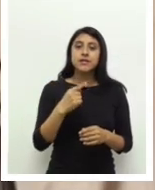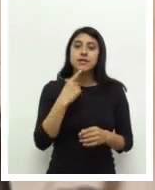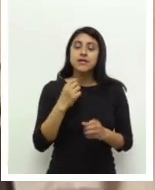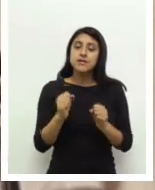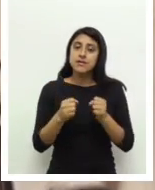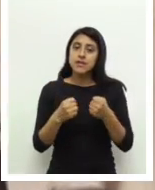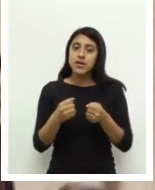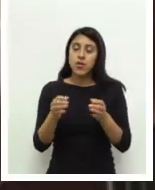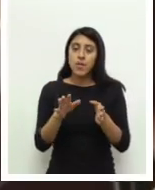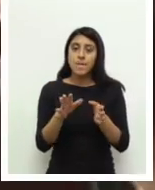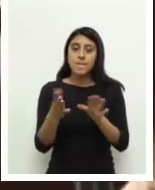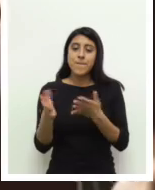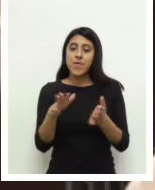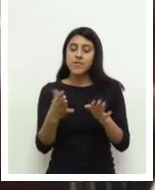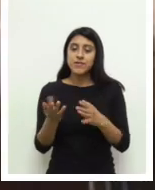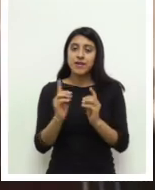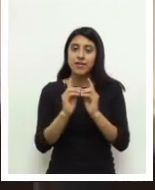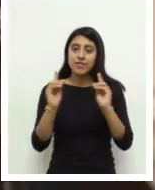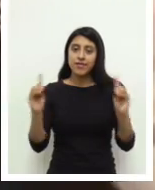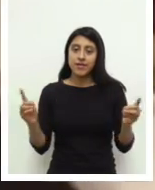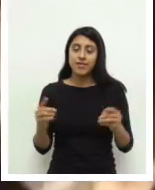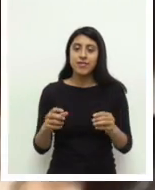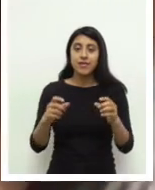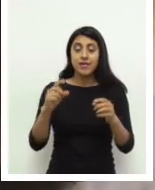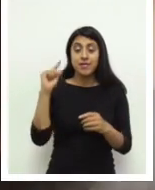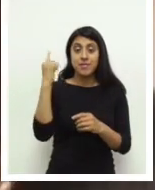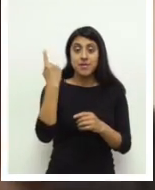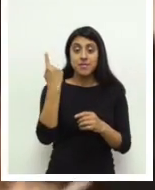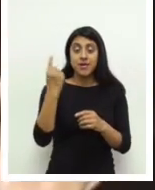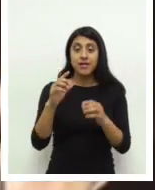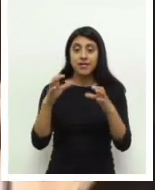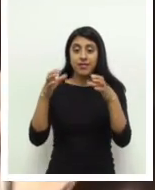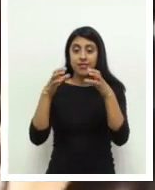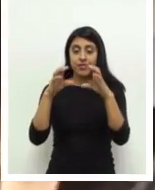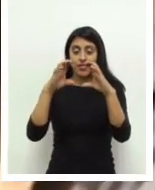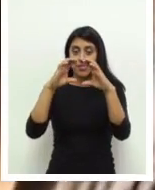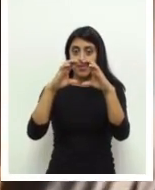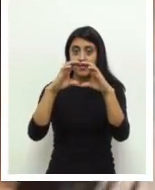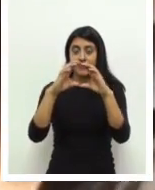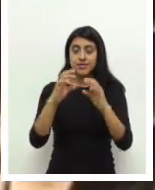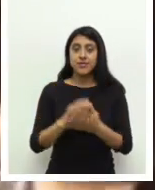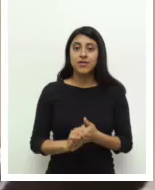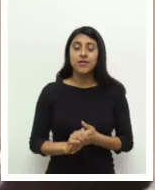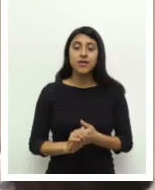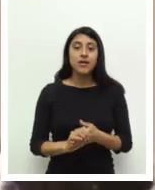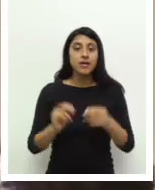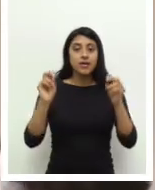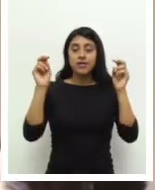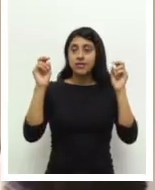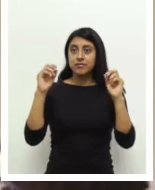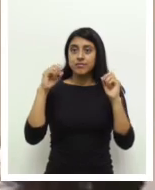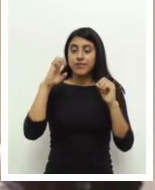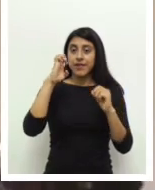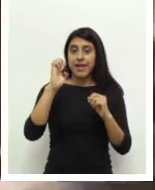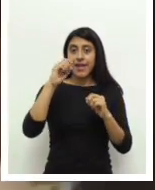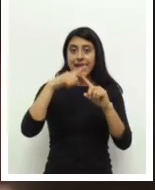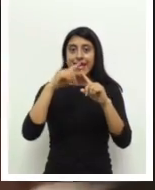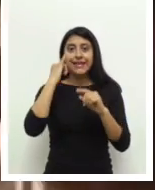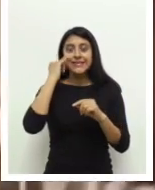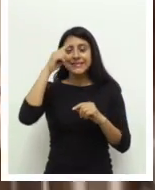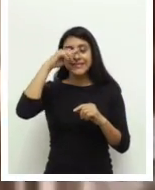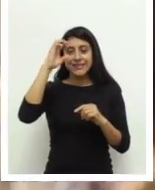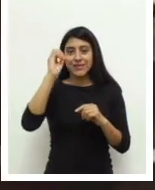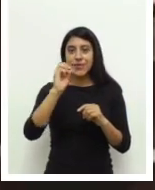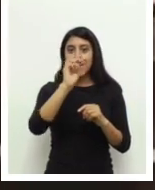1999 cuando lanzaron su primer disco, cuyos principales temas estuvieron en la lista de éxitos más sonados durante